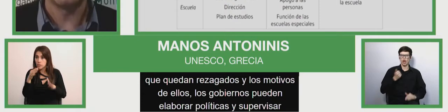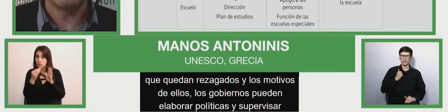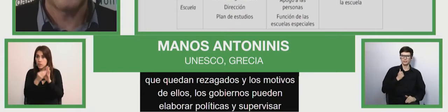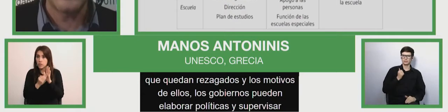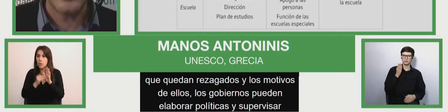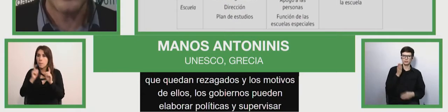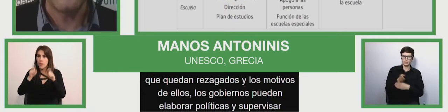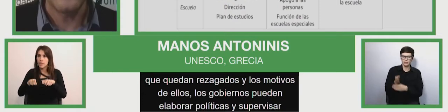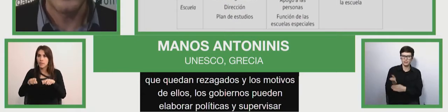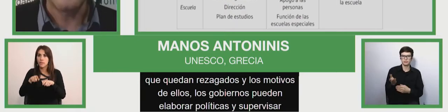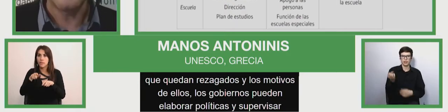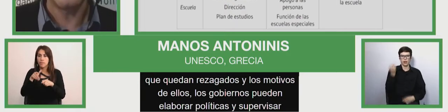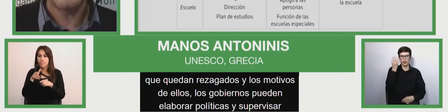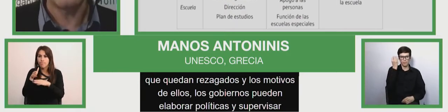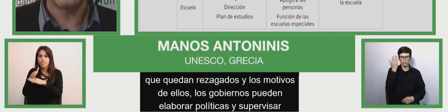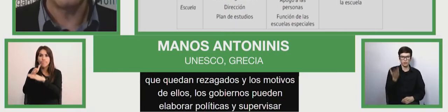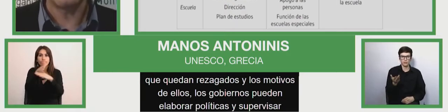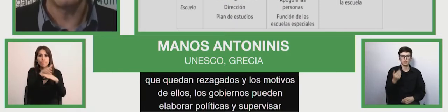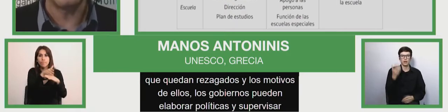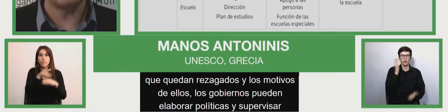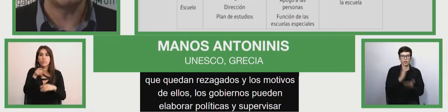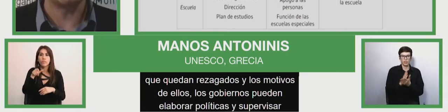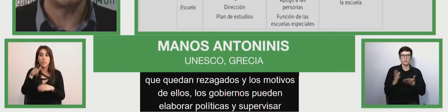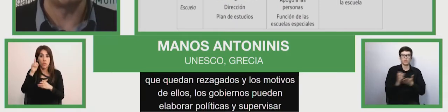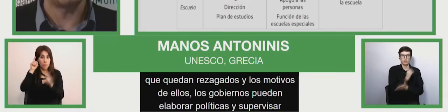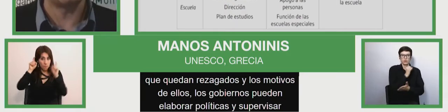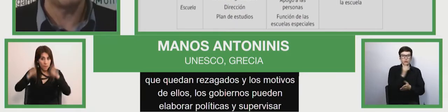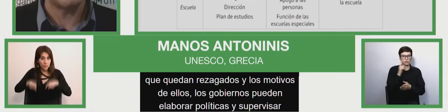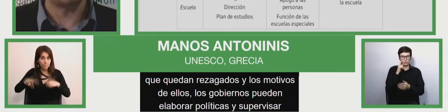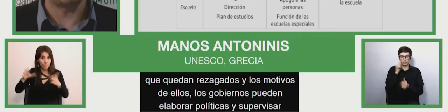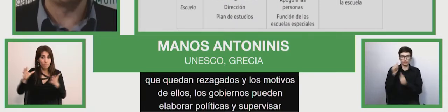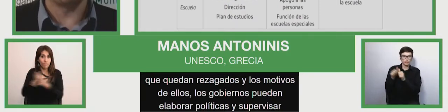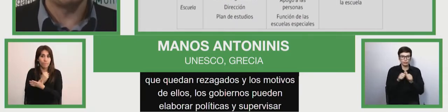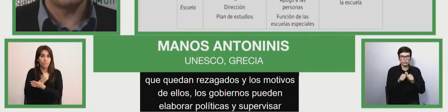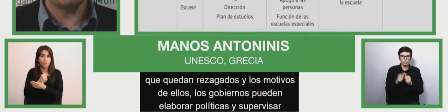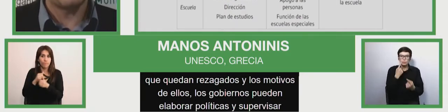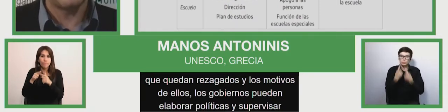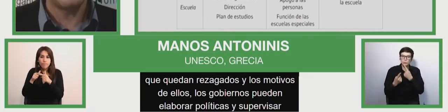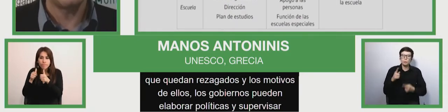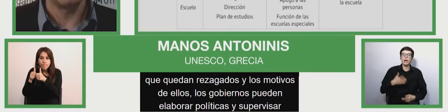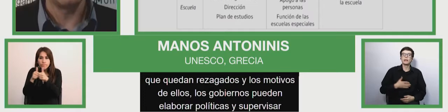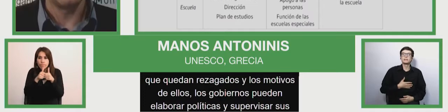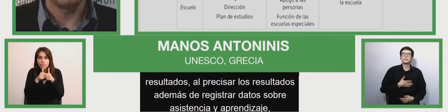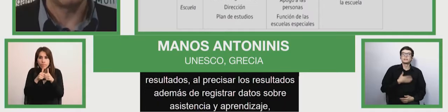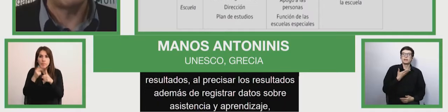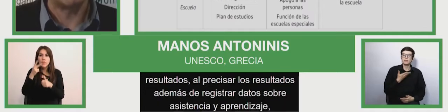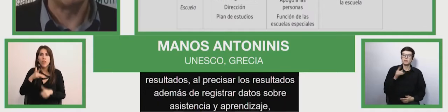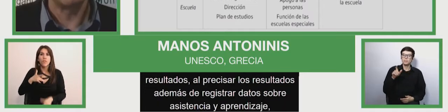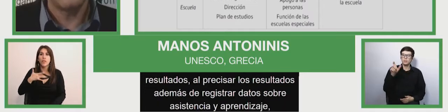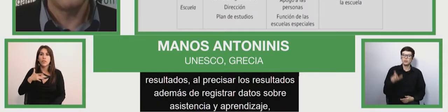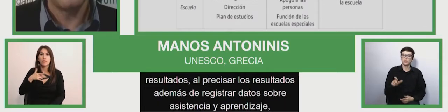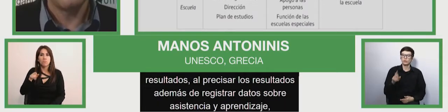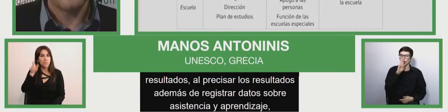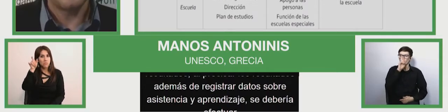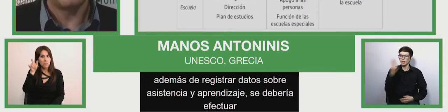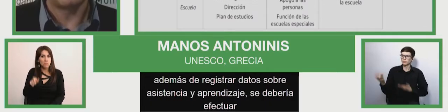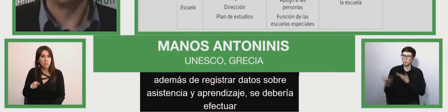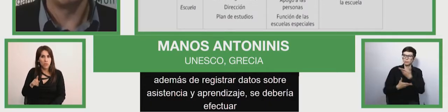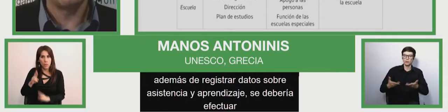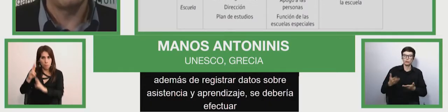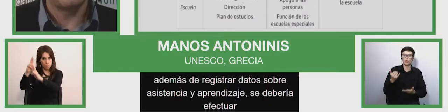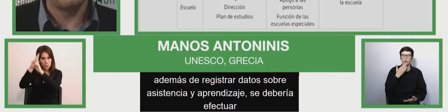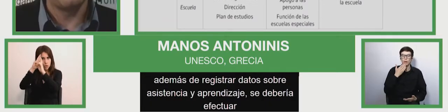y aprendizaje, se debería efectuar un seguimiento de los sentimientos de la pertenencia, respeto mutuo y